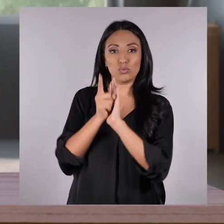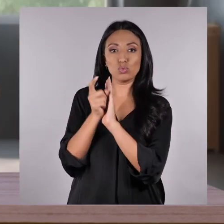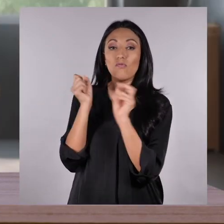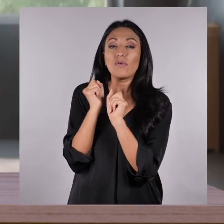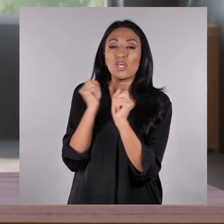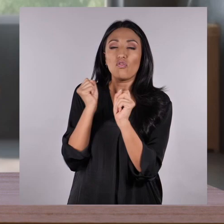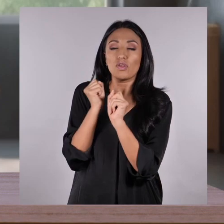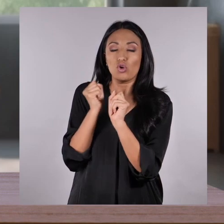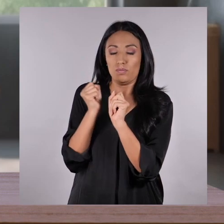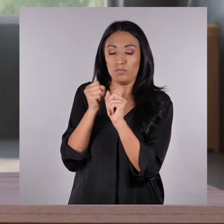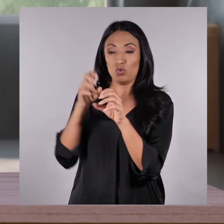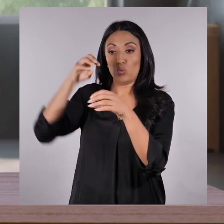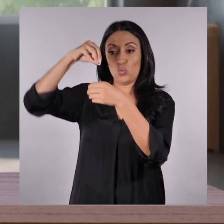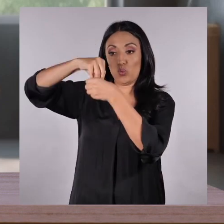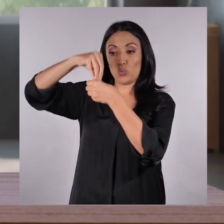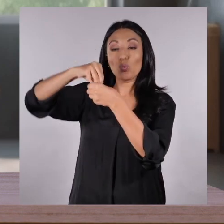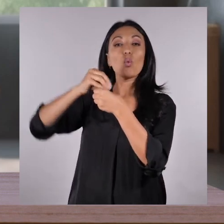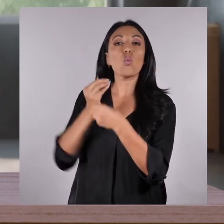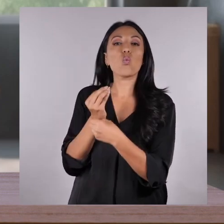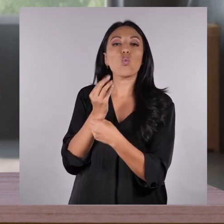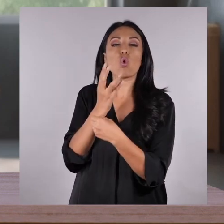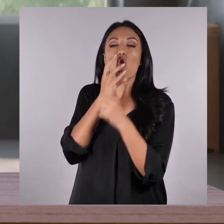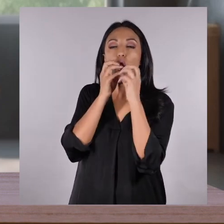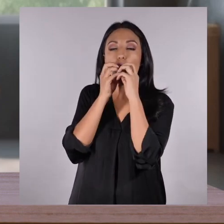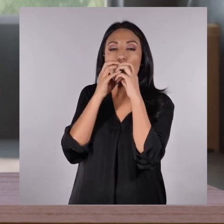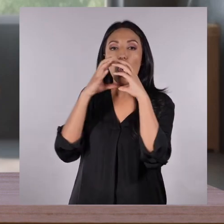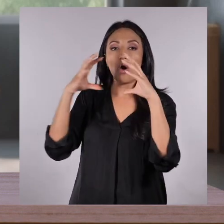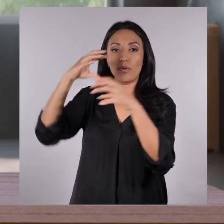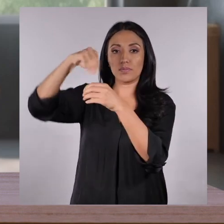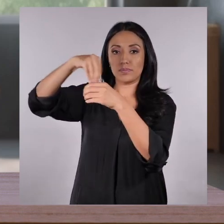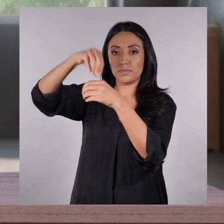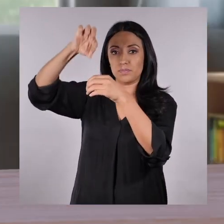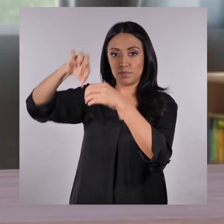20 minutos en la congeladora y pon un globito en el pico de la botella.